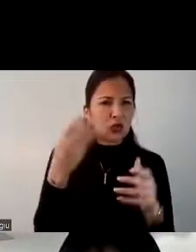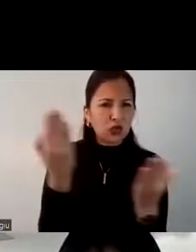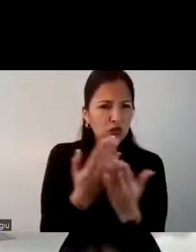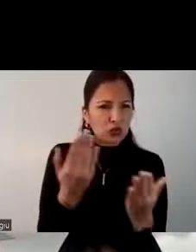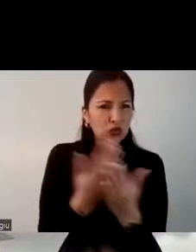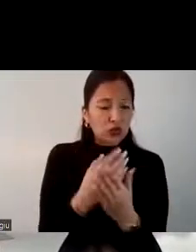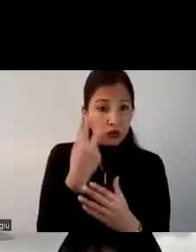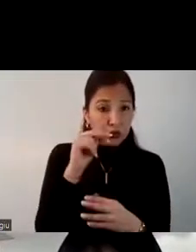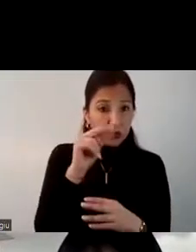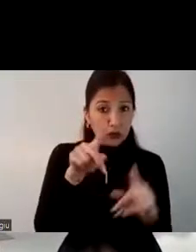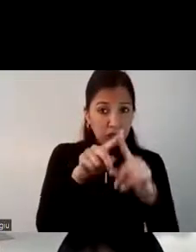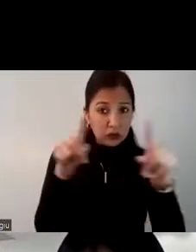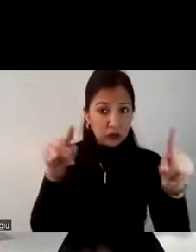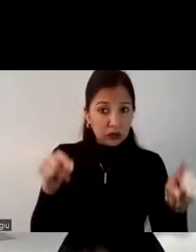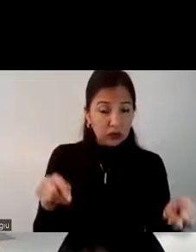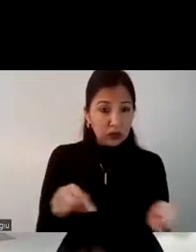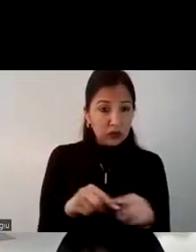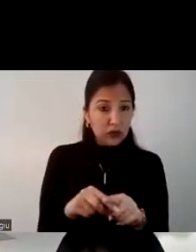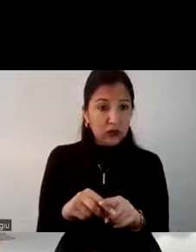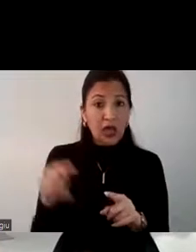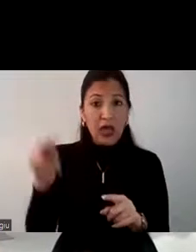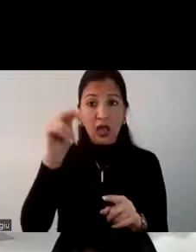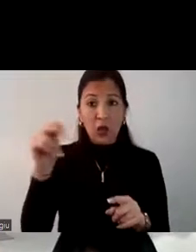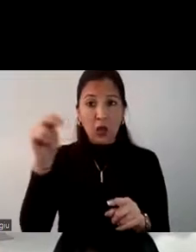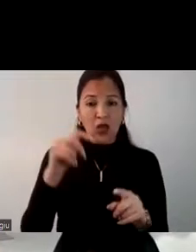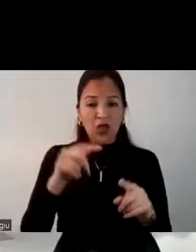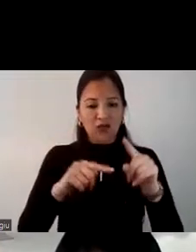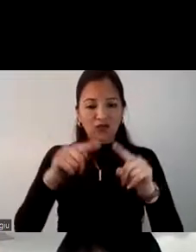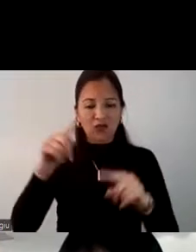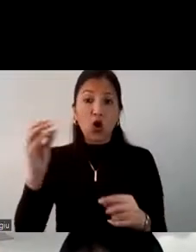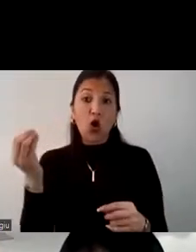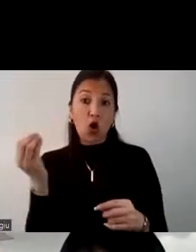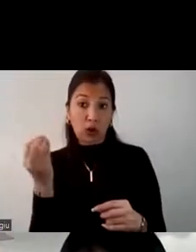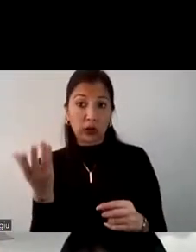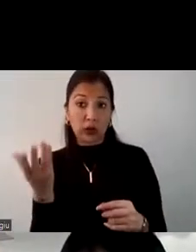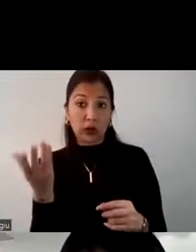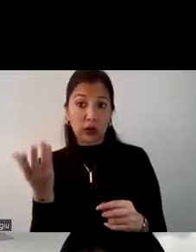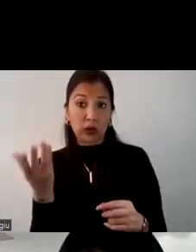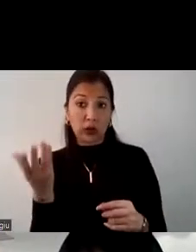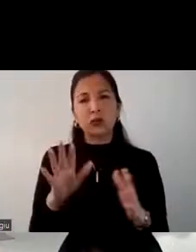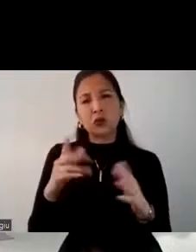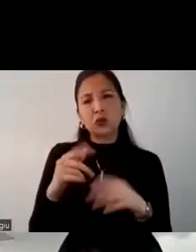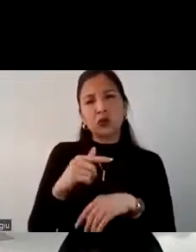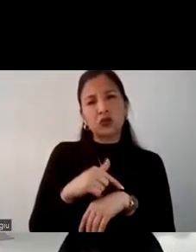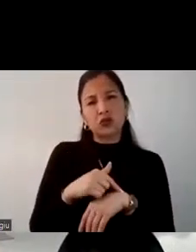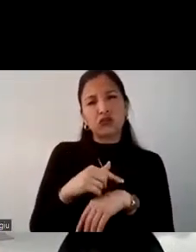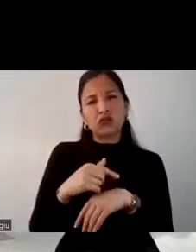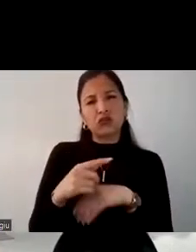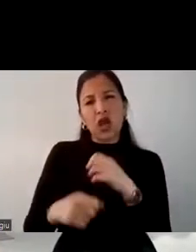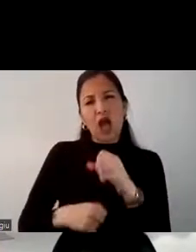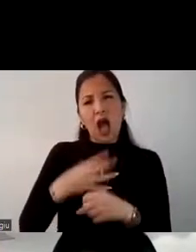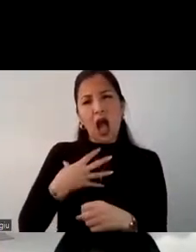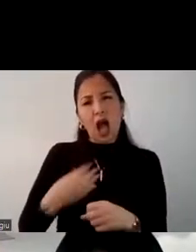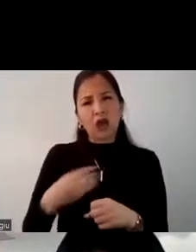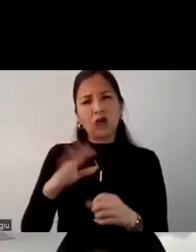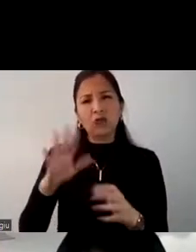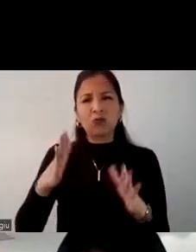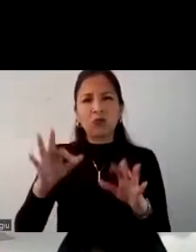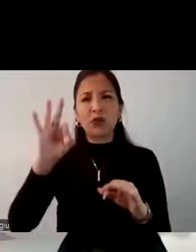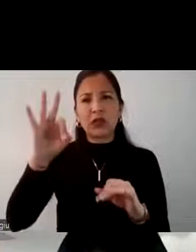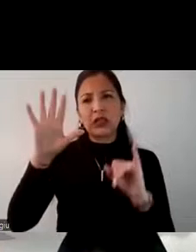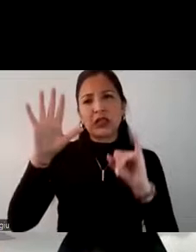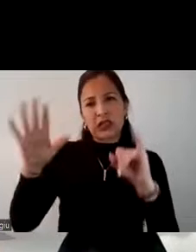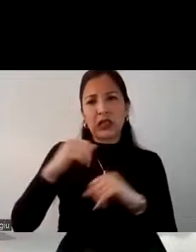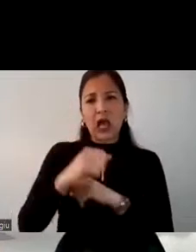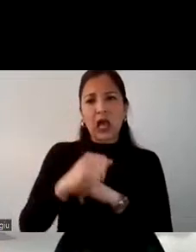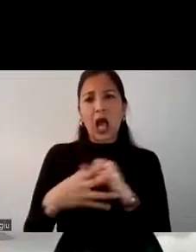Pues como podemos ver, la población ecuatoriana es relativamente joven. La edad promedio es de 36 años, como lo podemos ver en el